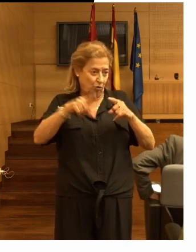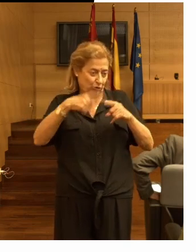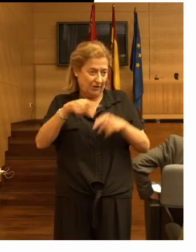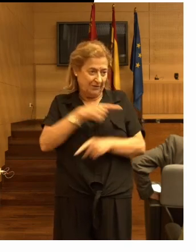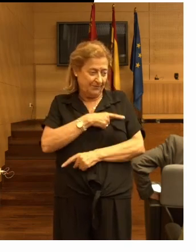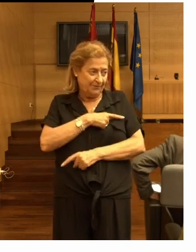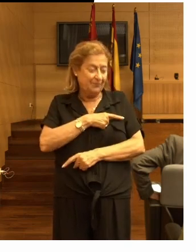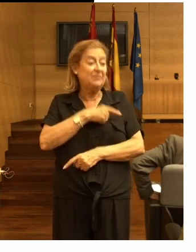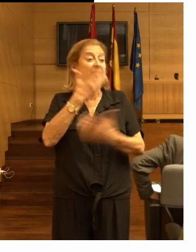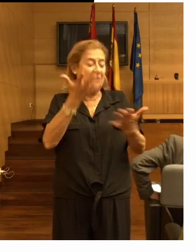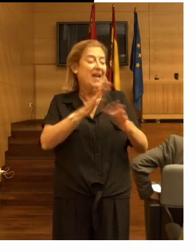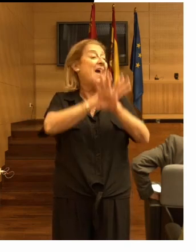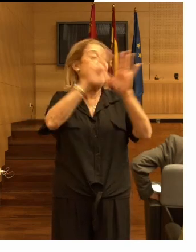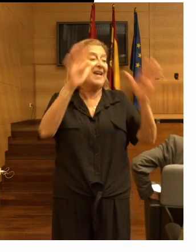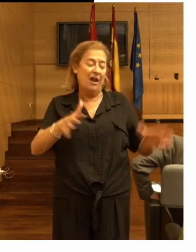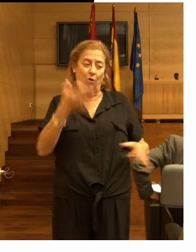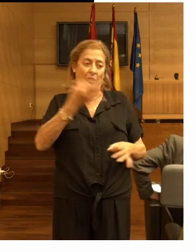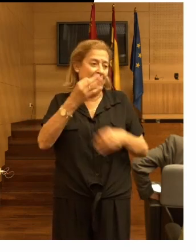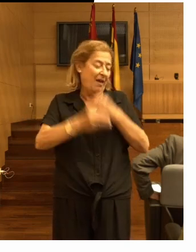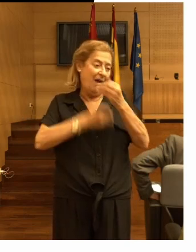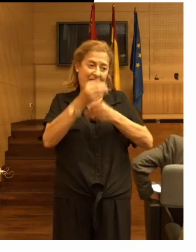quedó claro que había que hacer algo